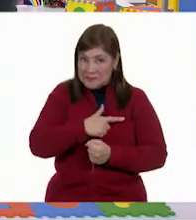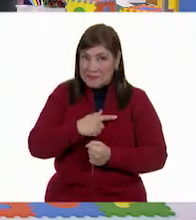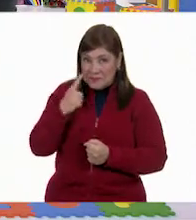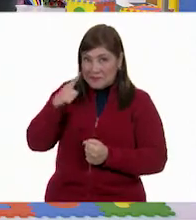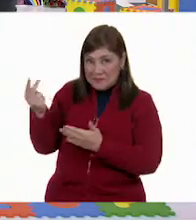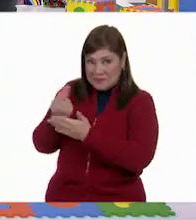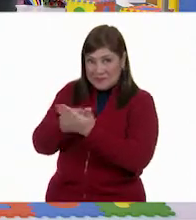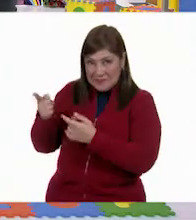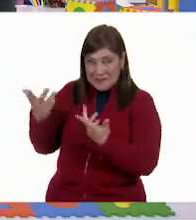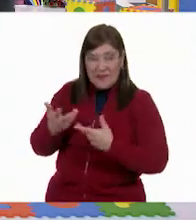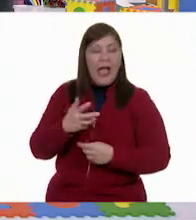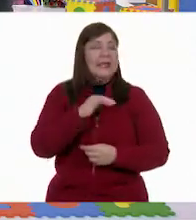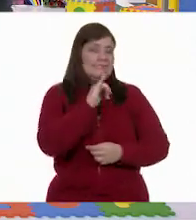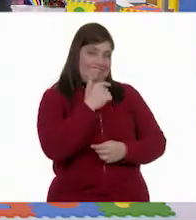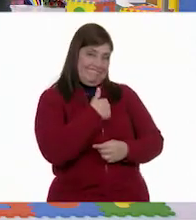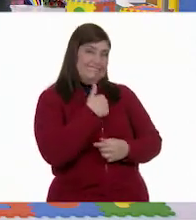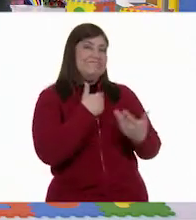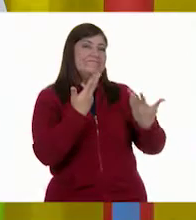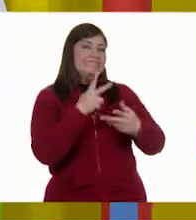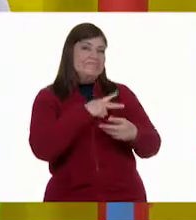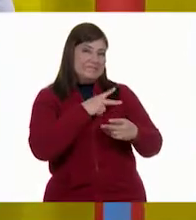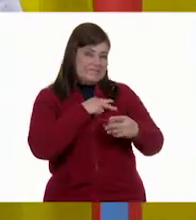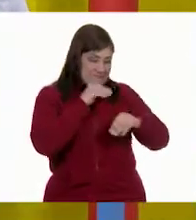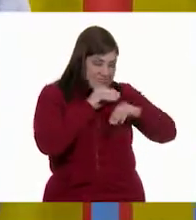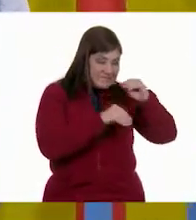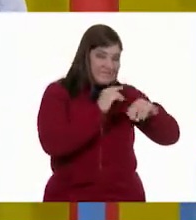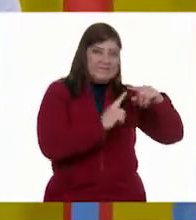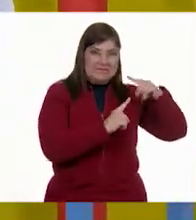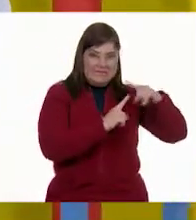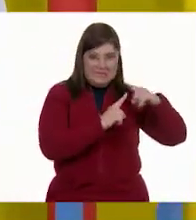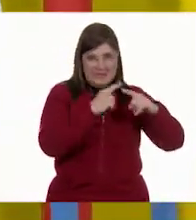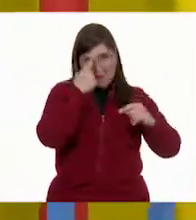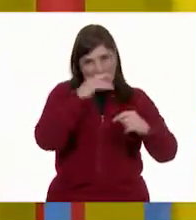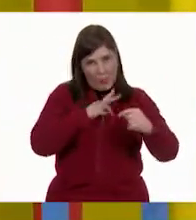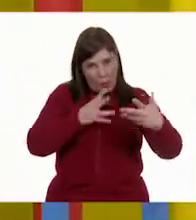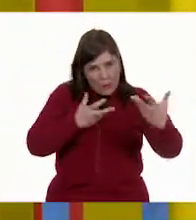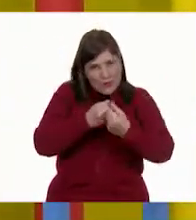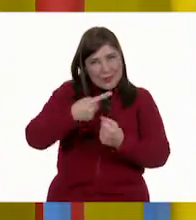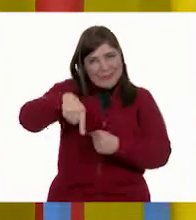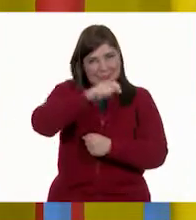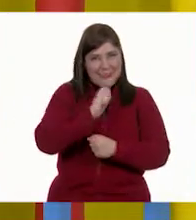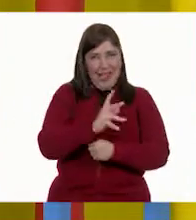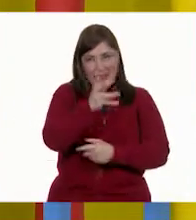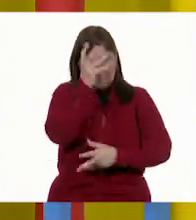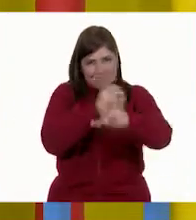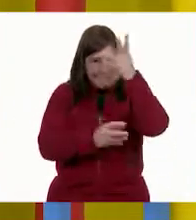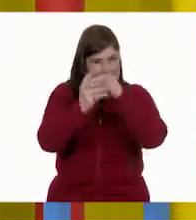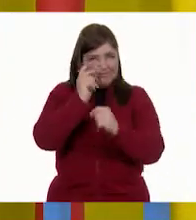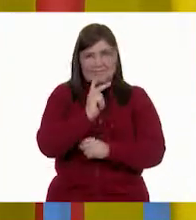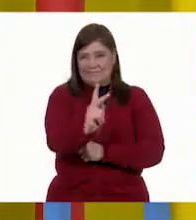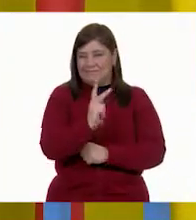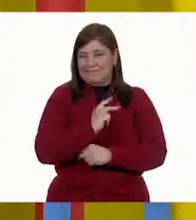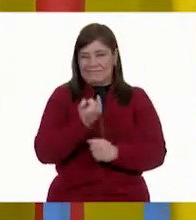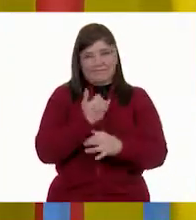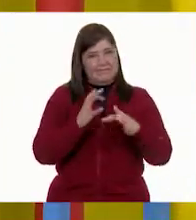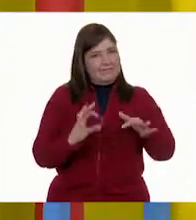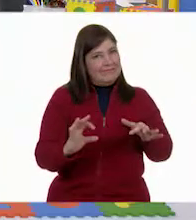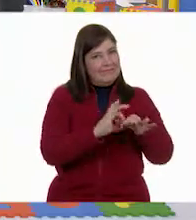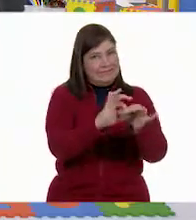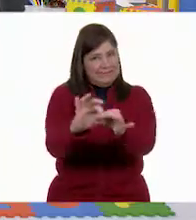Yo también hago mi tarea para estar con ustedes, niñas y niños, en el aprendizaje vamos de la mano todos.